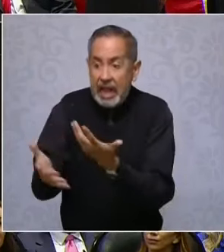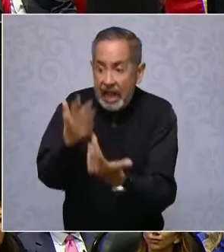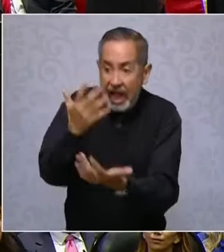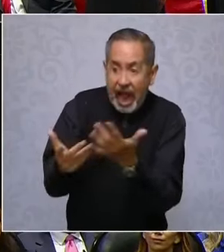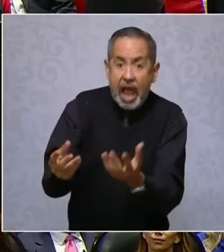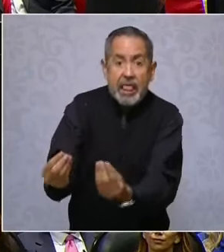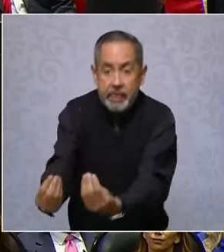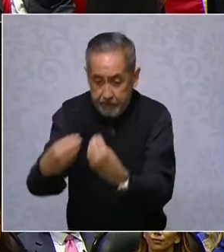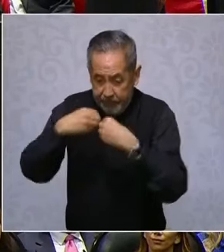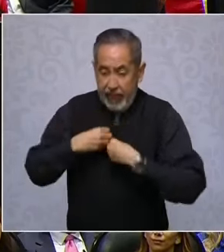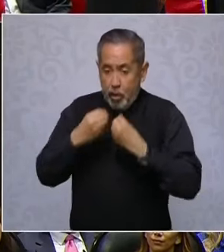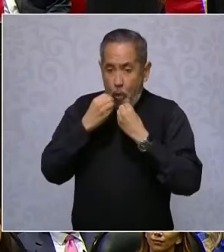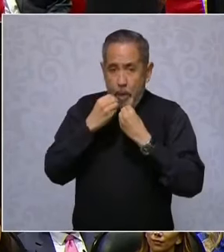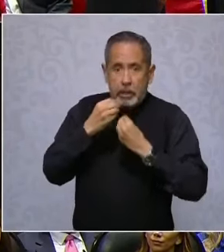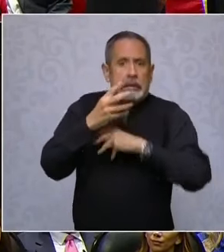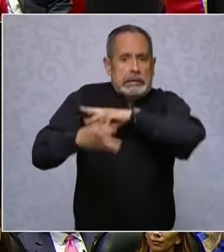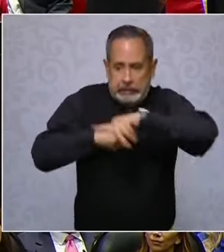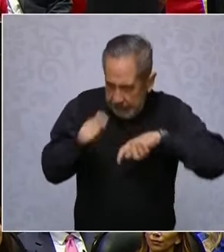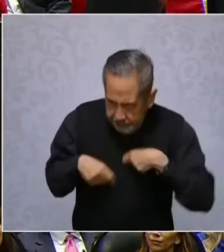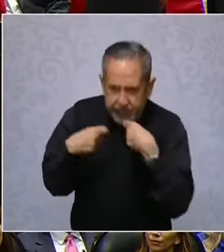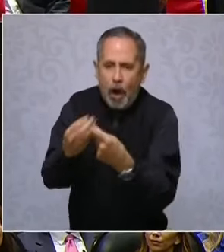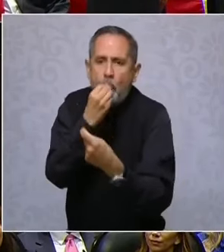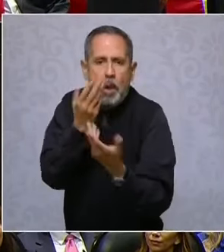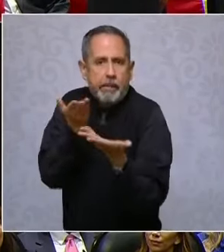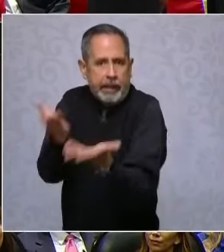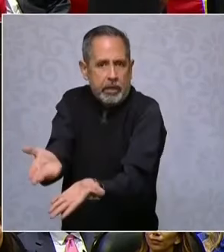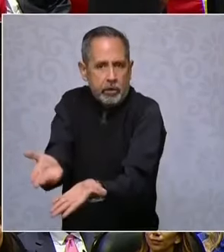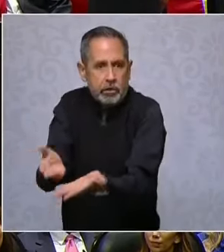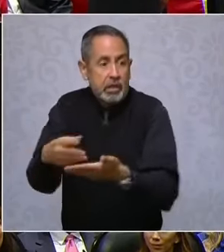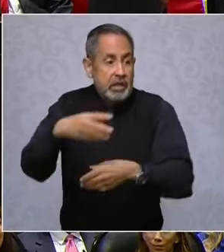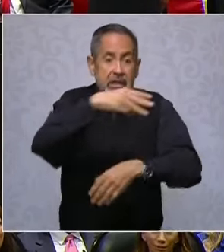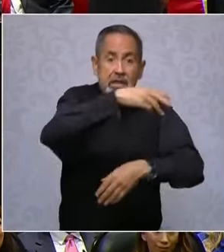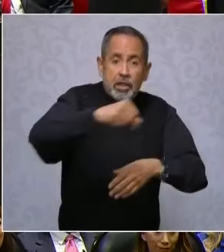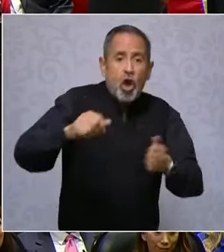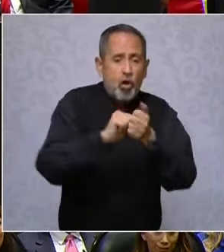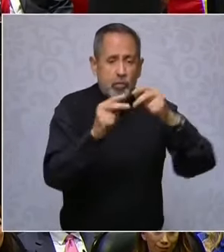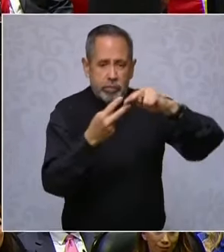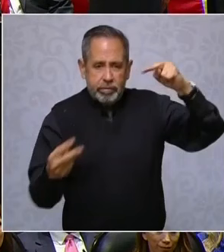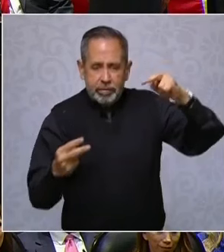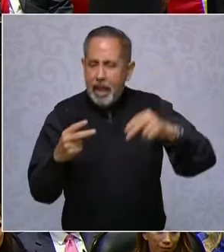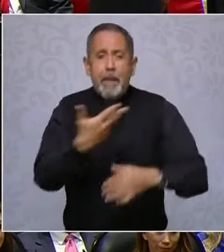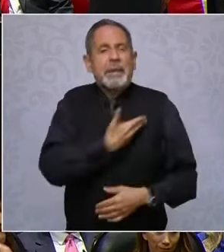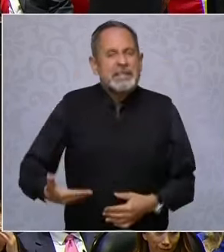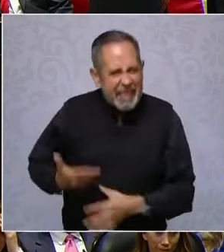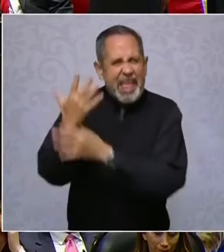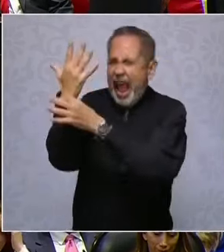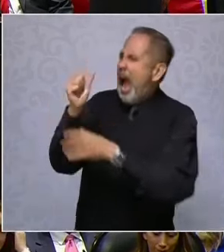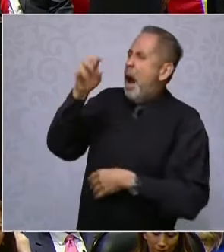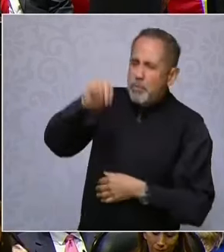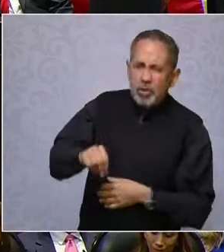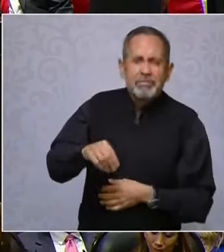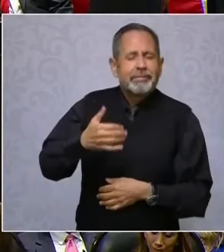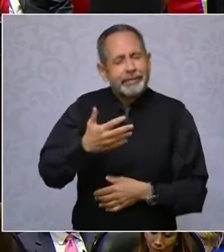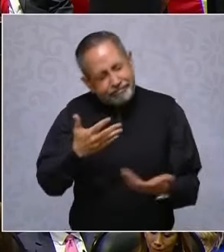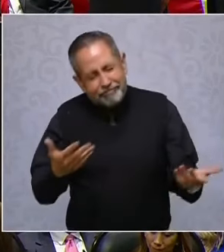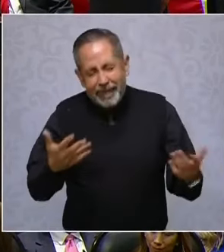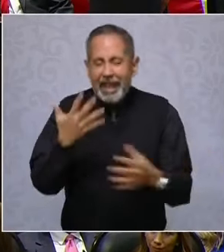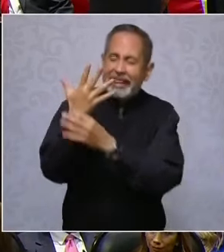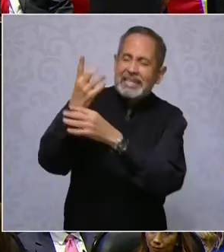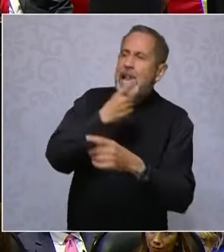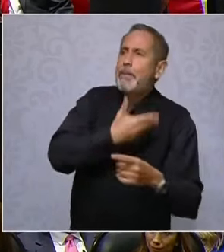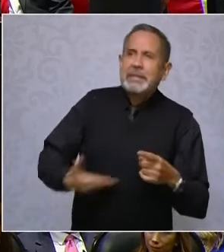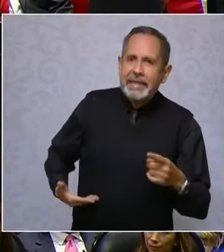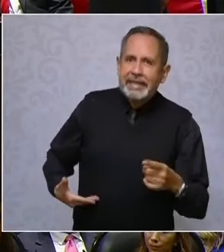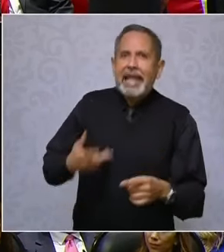No permitiremos la siembra de maíz transgénico, Andrés Manuel López Obrado, como dice Andrés Manuel López Obrado.